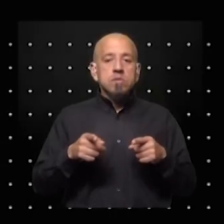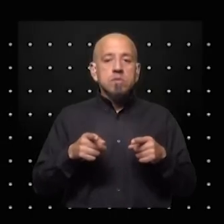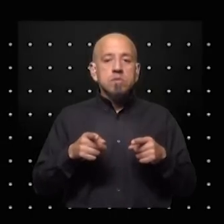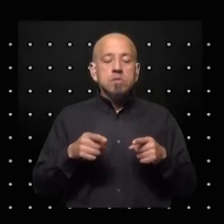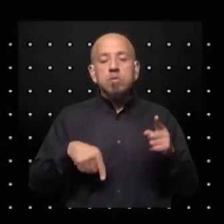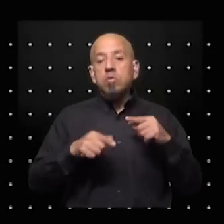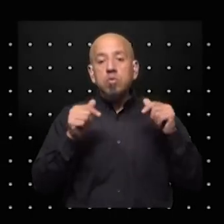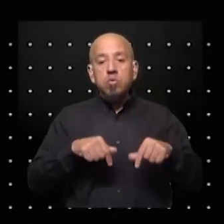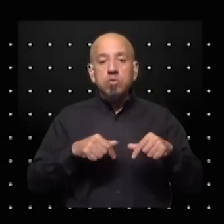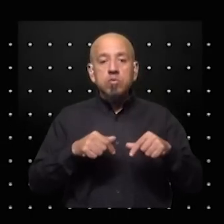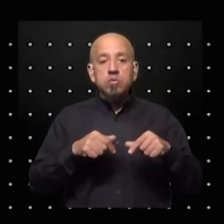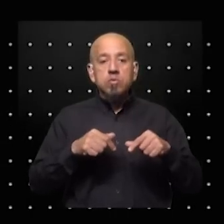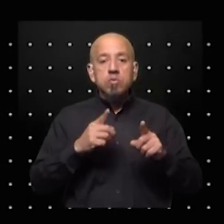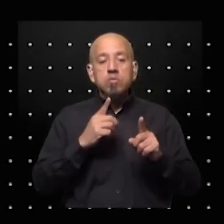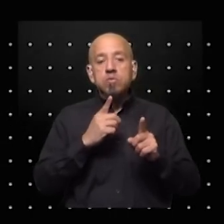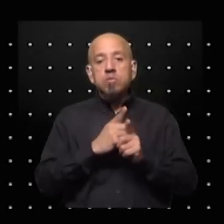hoy son candidatos